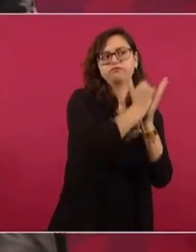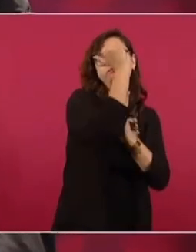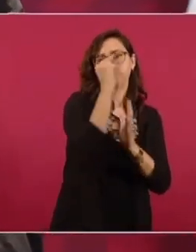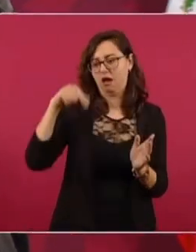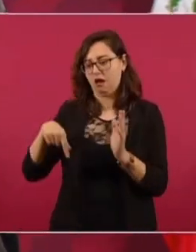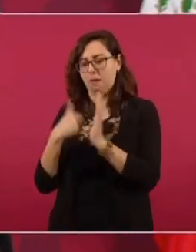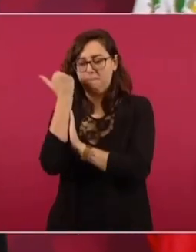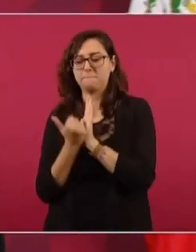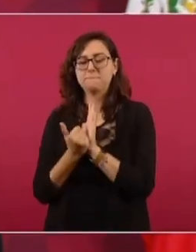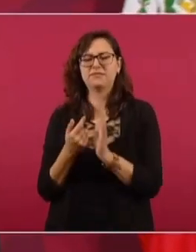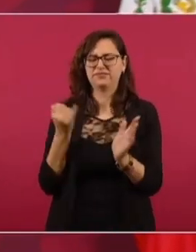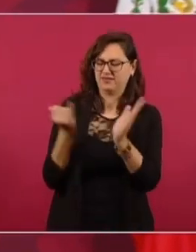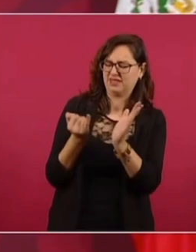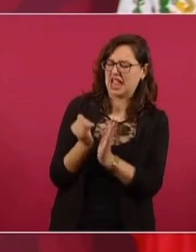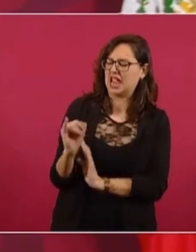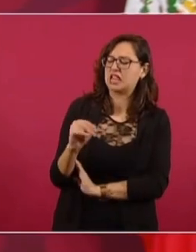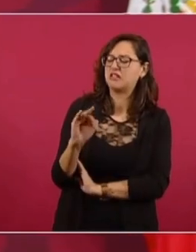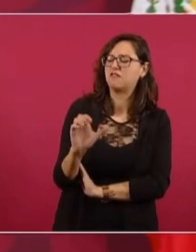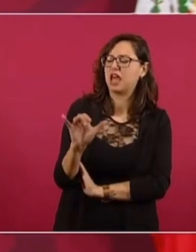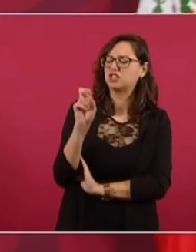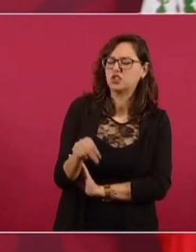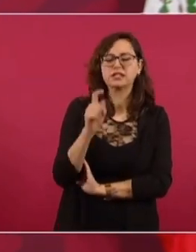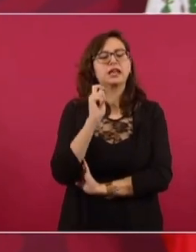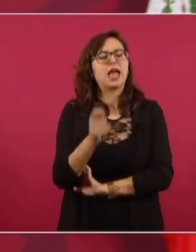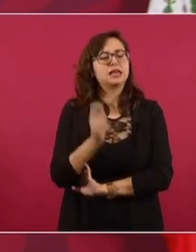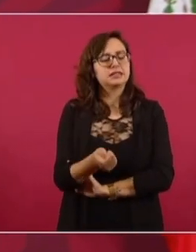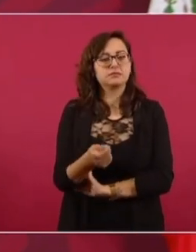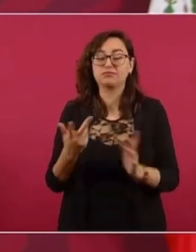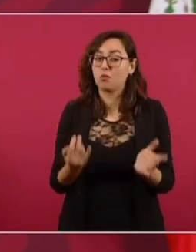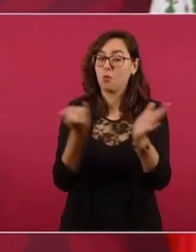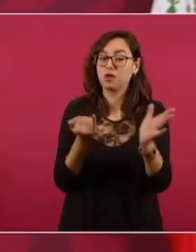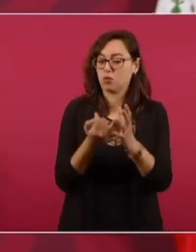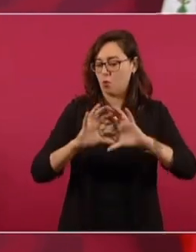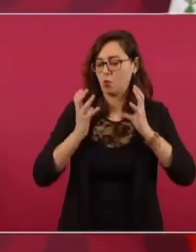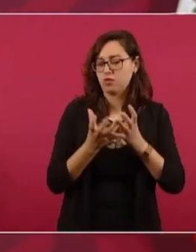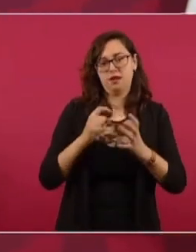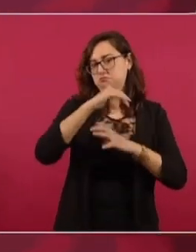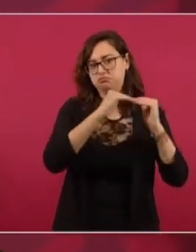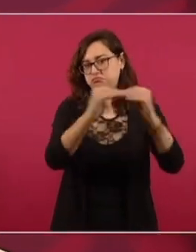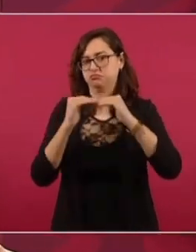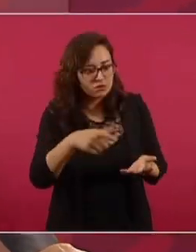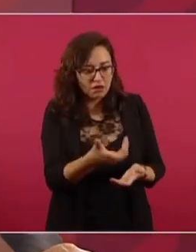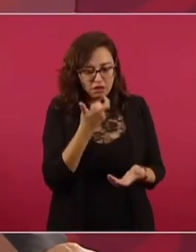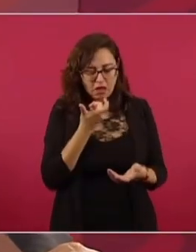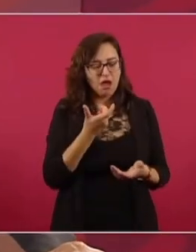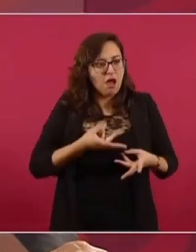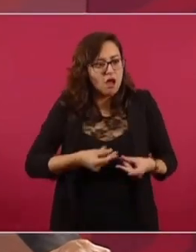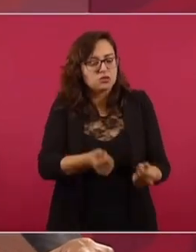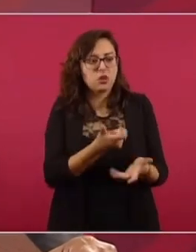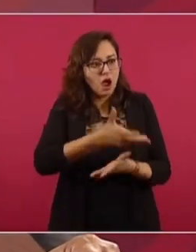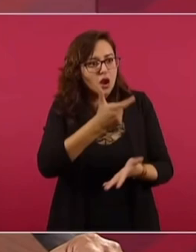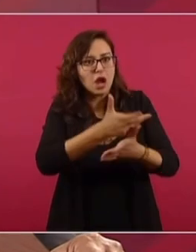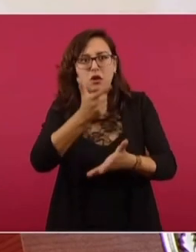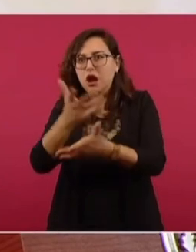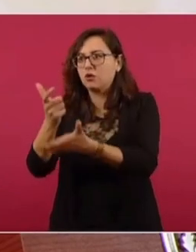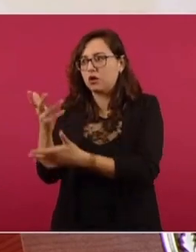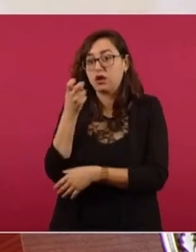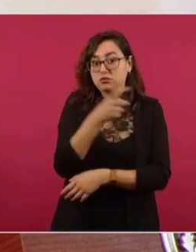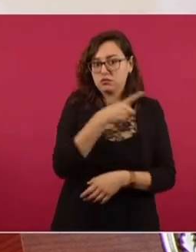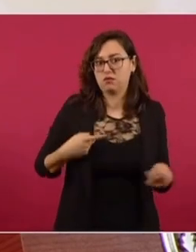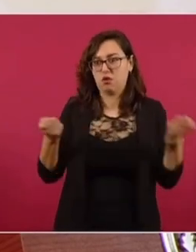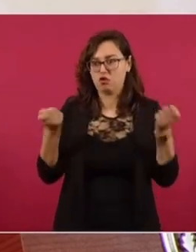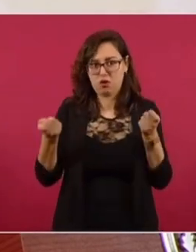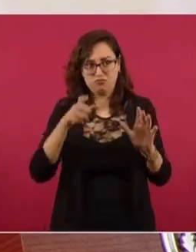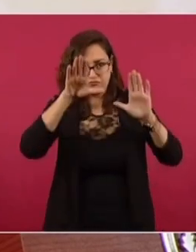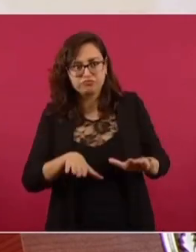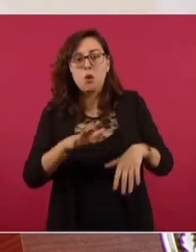hemos dicho, estar aumentando el salario, como lo estamos haciendo. Podemos estar incrementando los ingresos de la gente, pero si hay